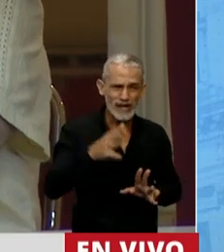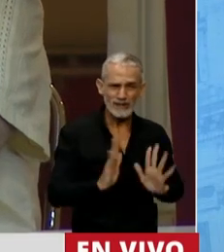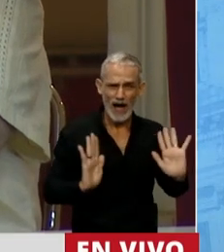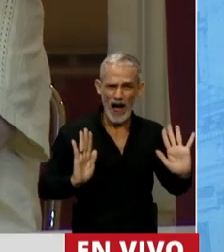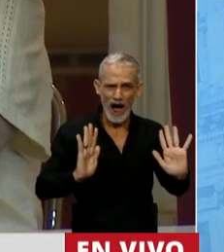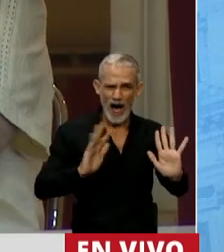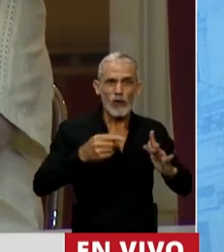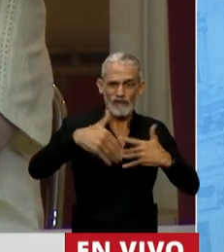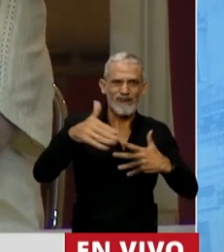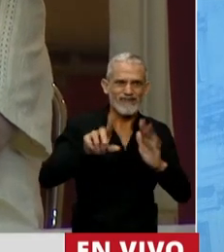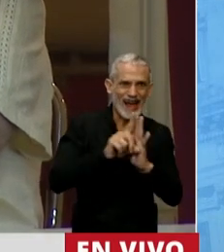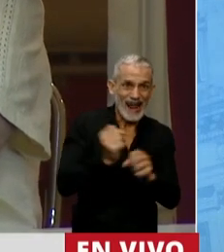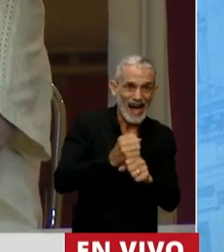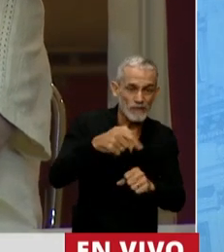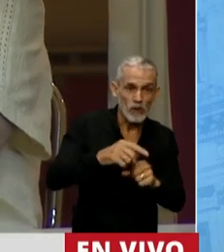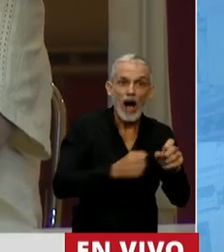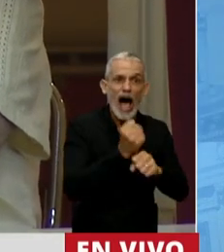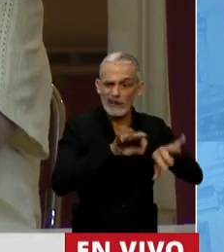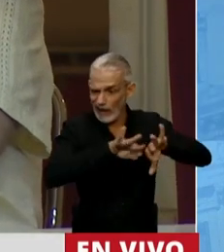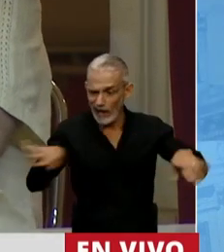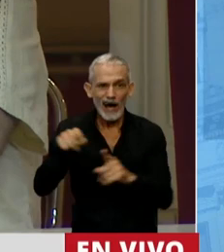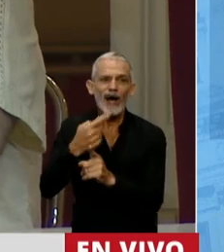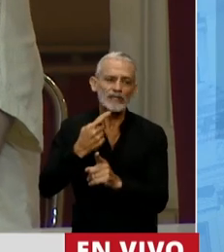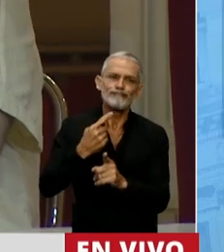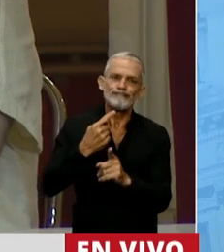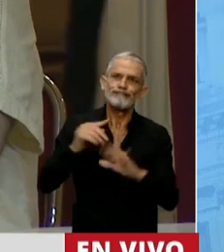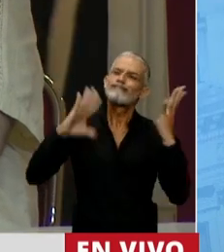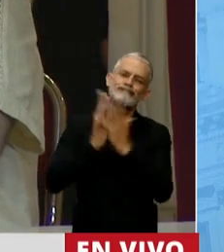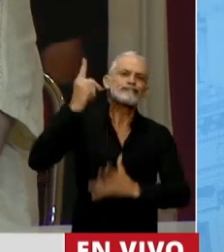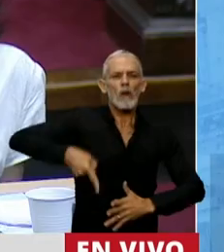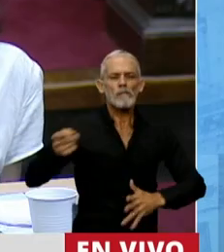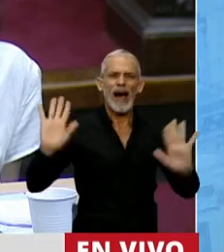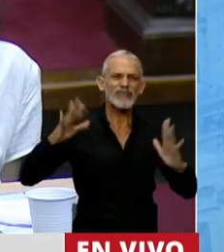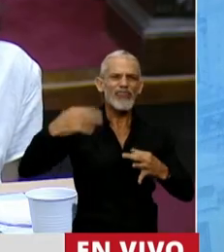a ocasionar en este país hasta que es un mandato internacional.